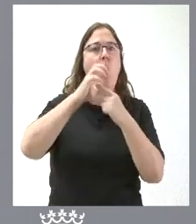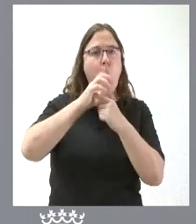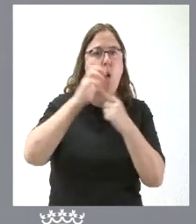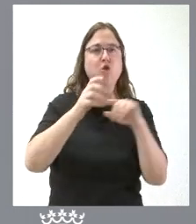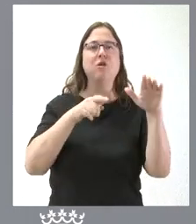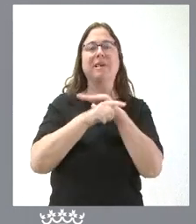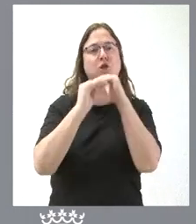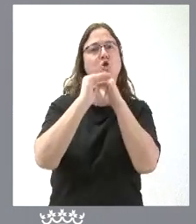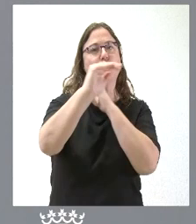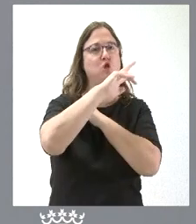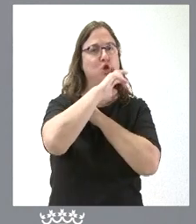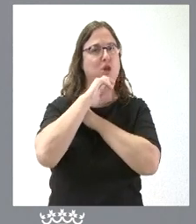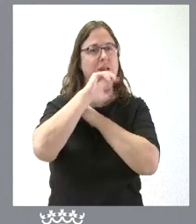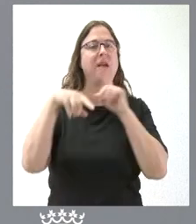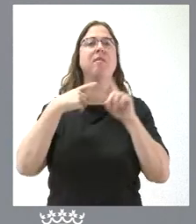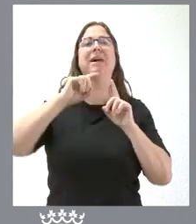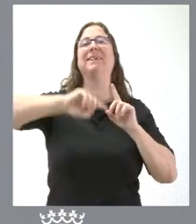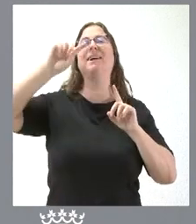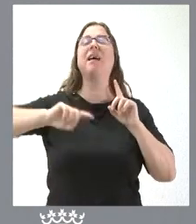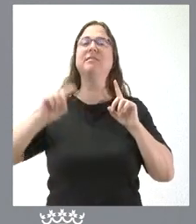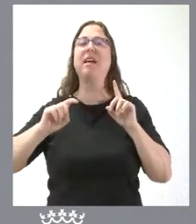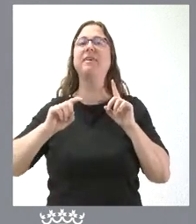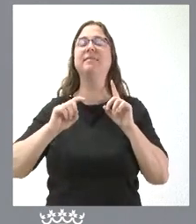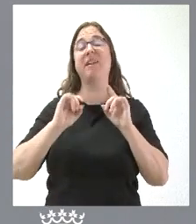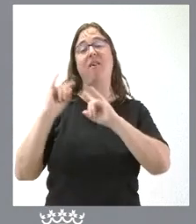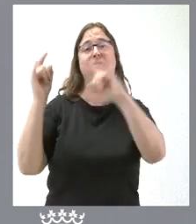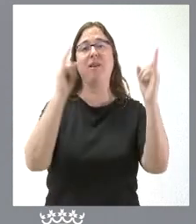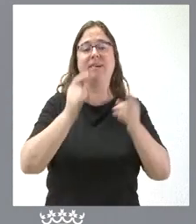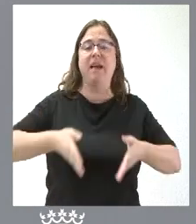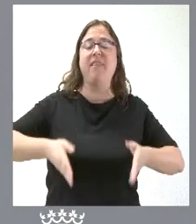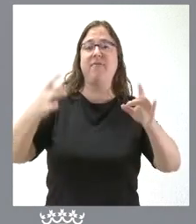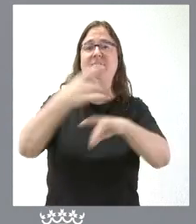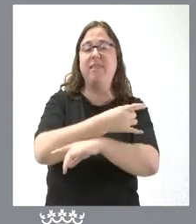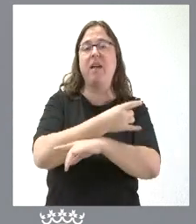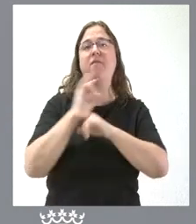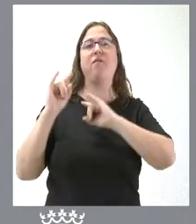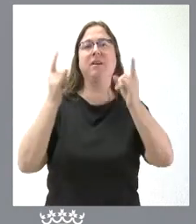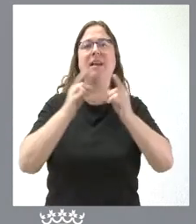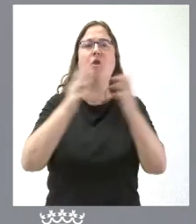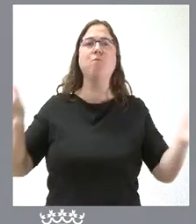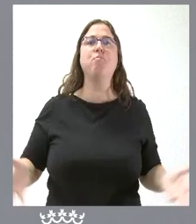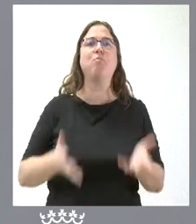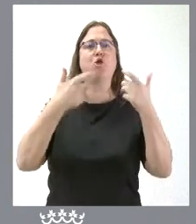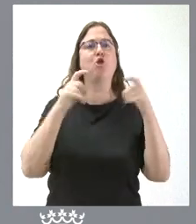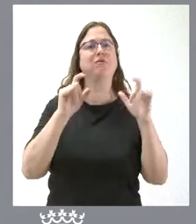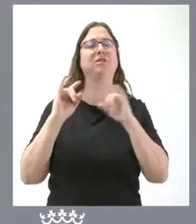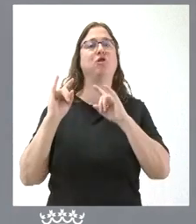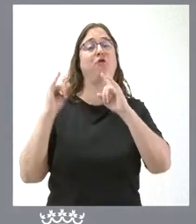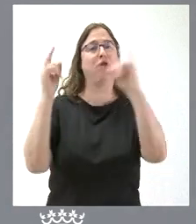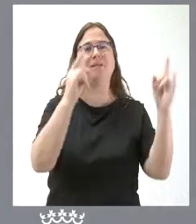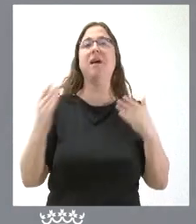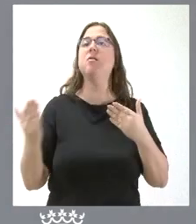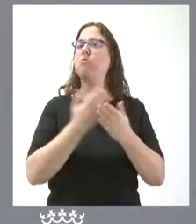forestal sostenible, la estadística forestal, la gestión de la red viaria forestal, la comunicación y promoción del sector forestal, todas ellas actuaciones